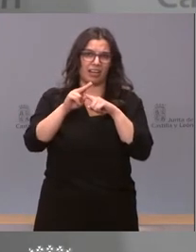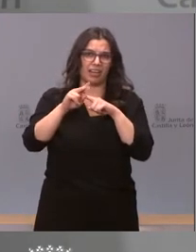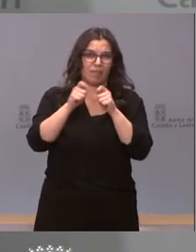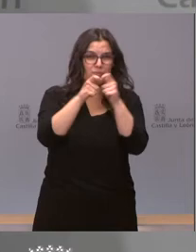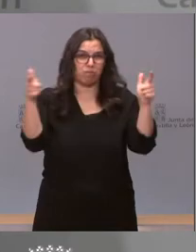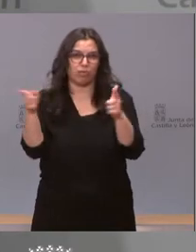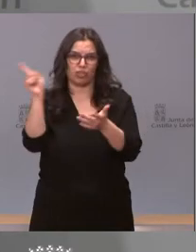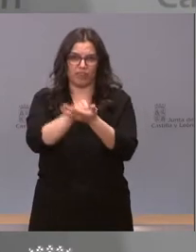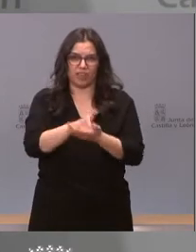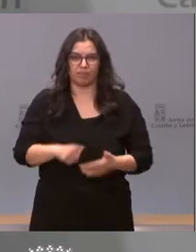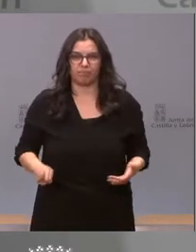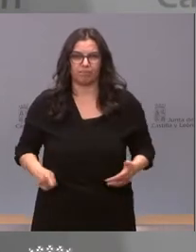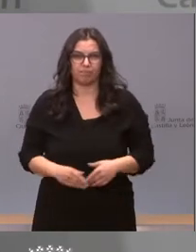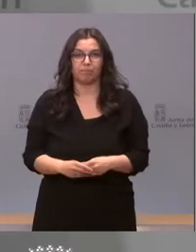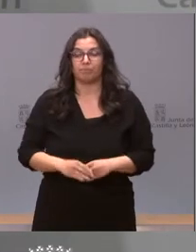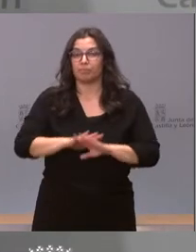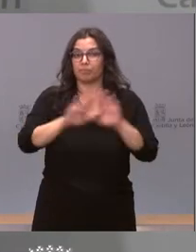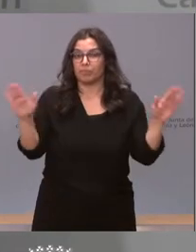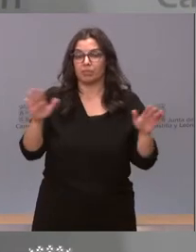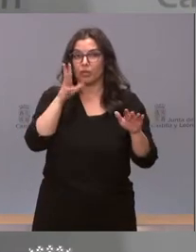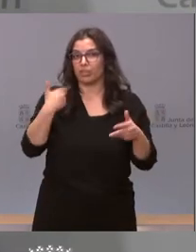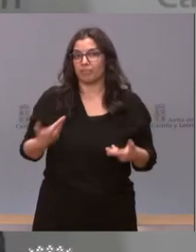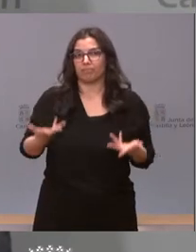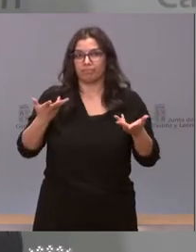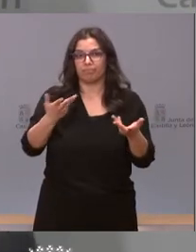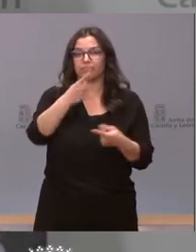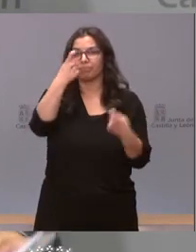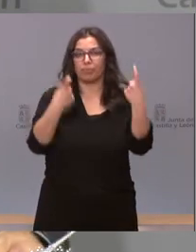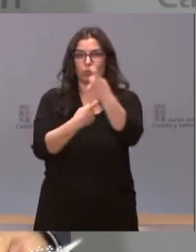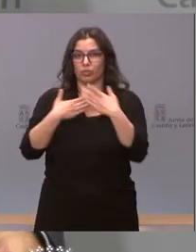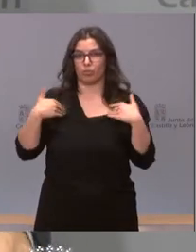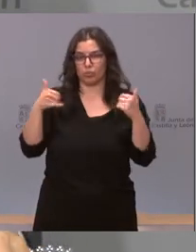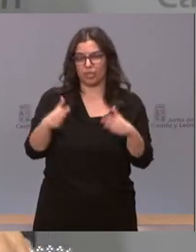Sin más, quedo a su disposición para las preguntas que quieran hacernos.